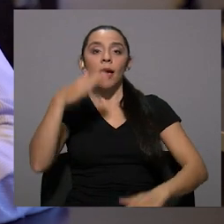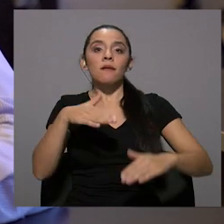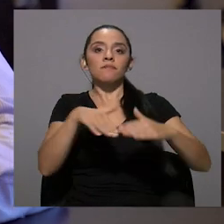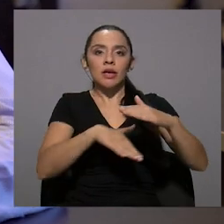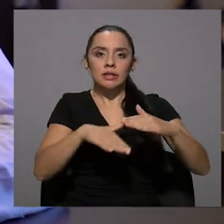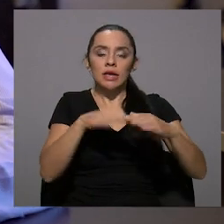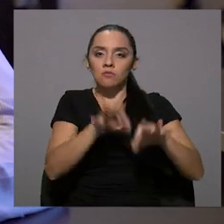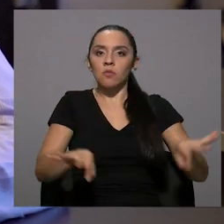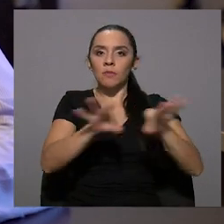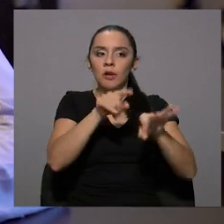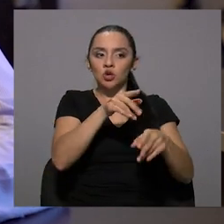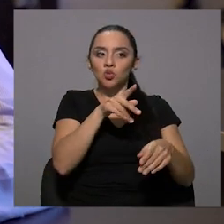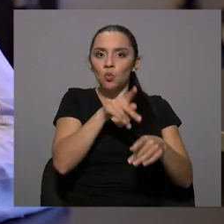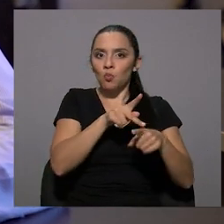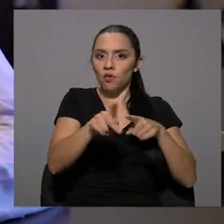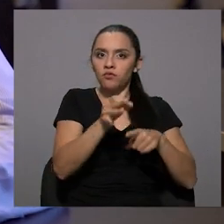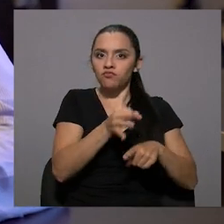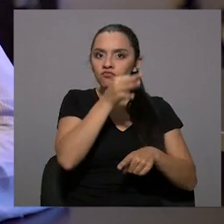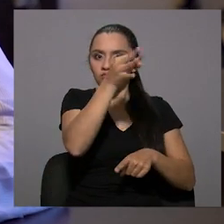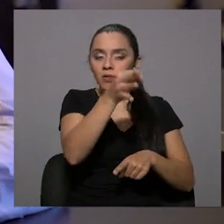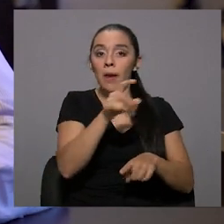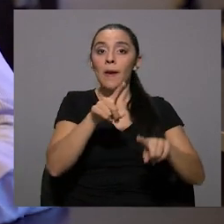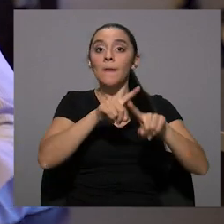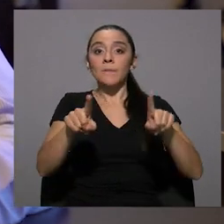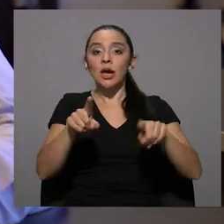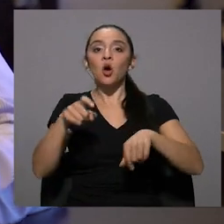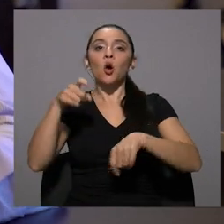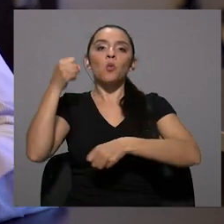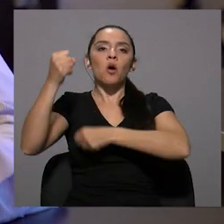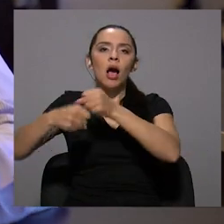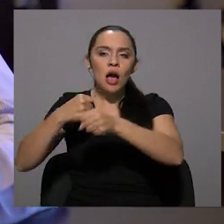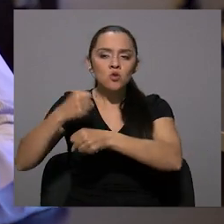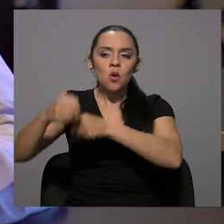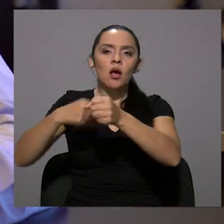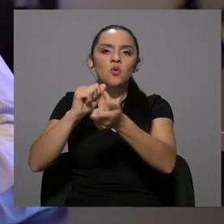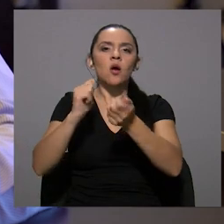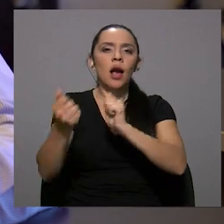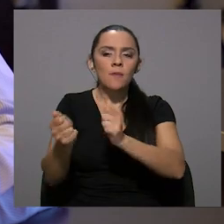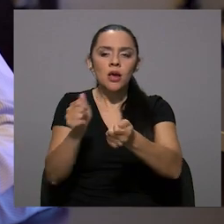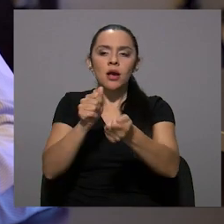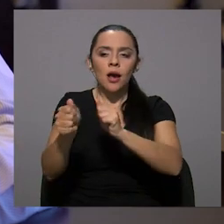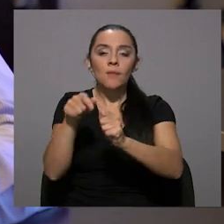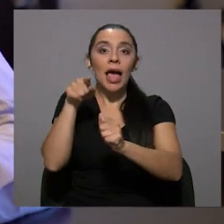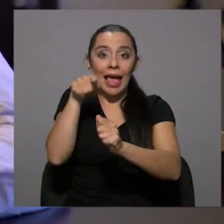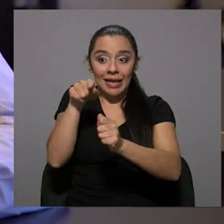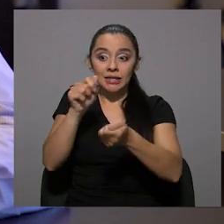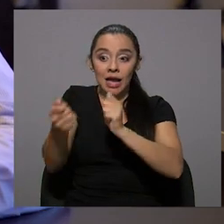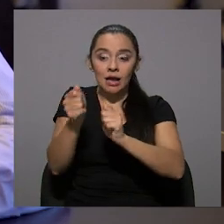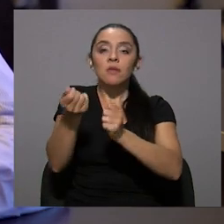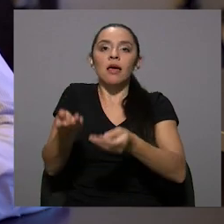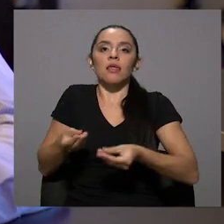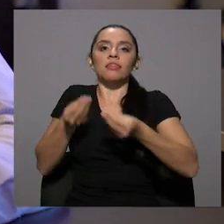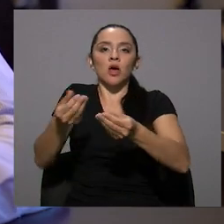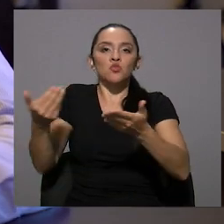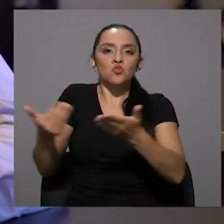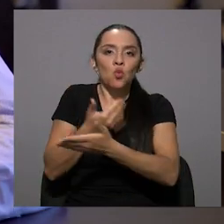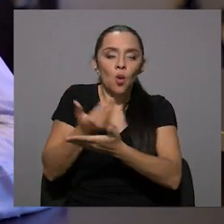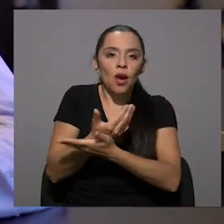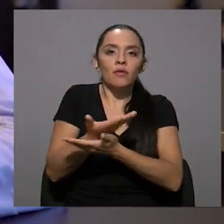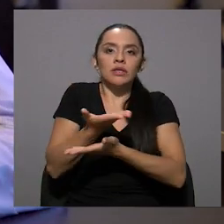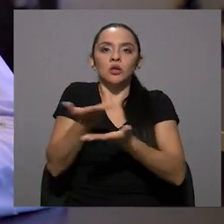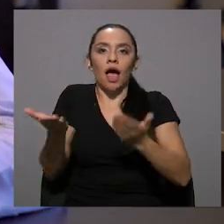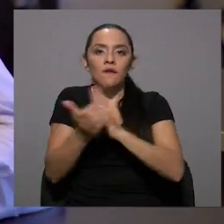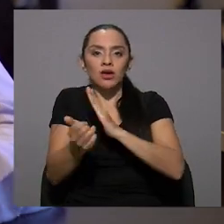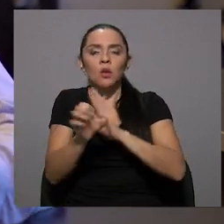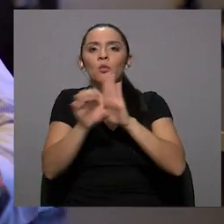desarrollar su quehacer profesional. Ahora bien, lo que sí, conforme evolucionan los años, se les van dando las nuevas habilidades, por ejemplo, de nuevas